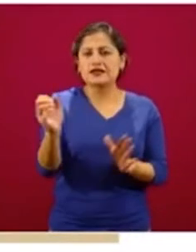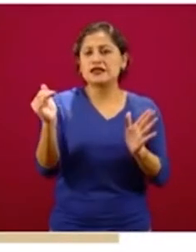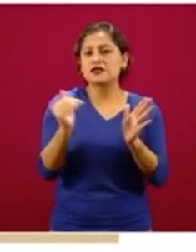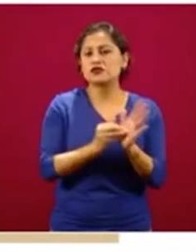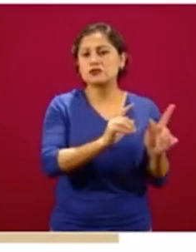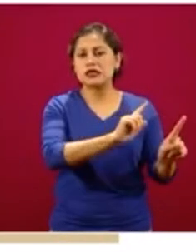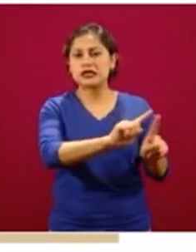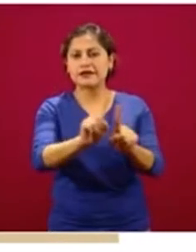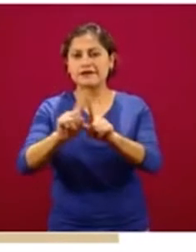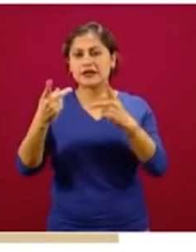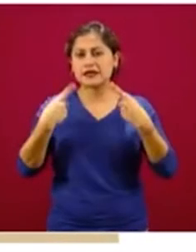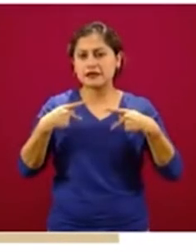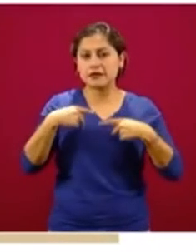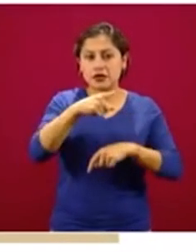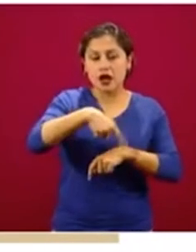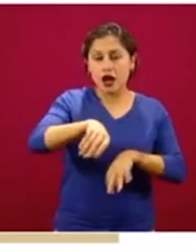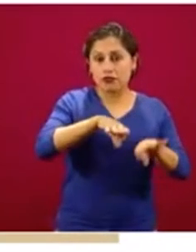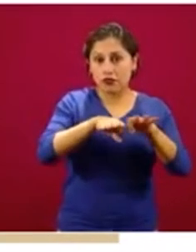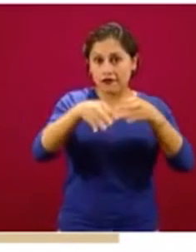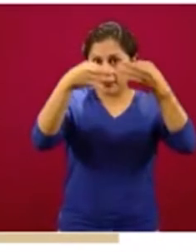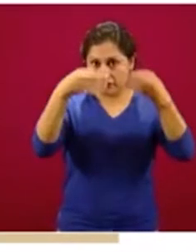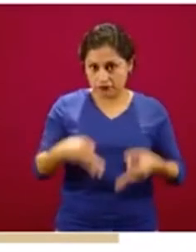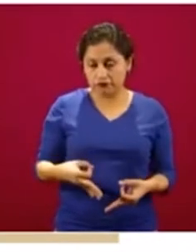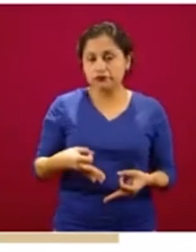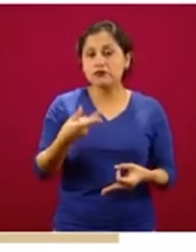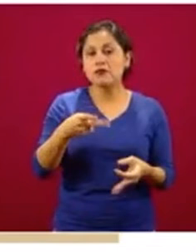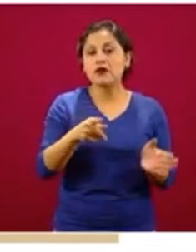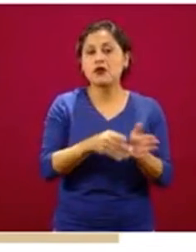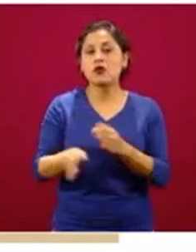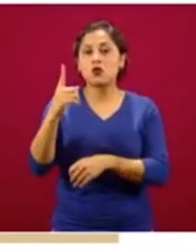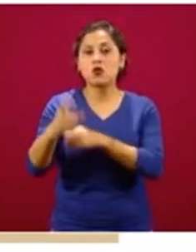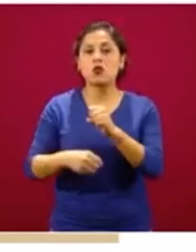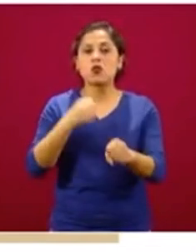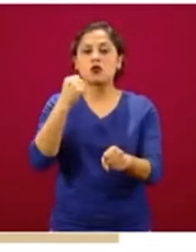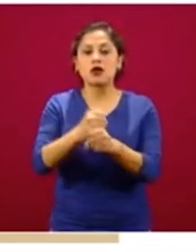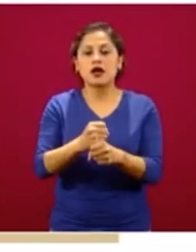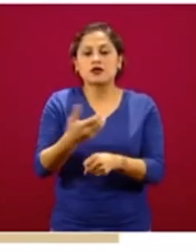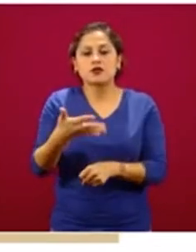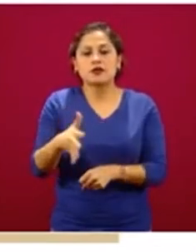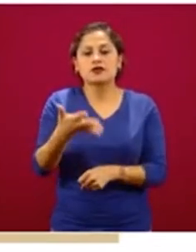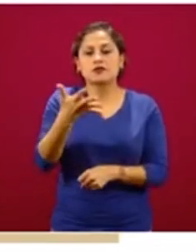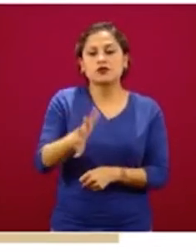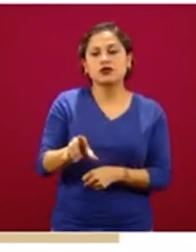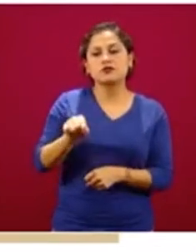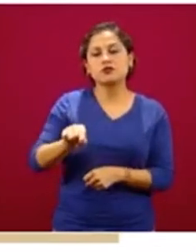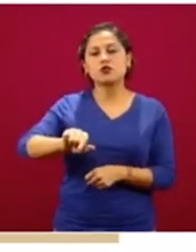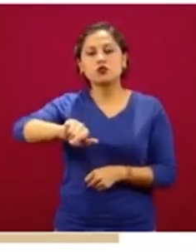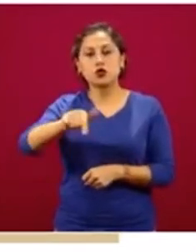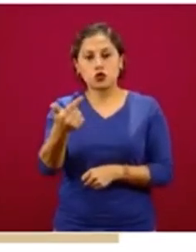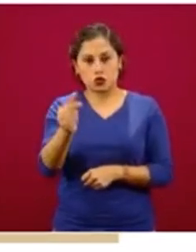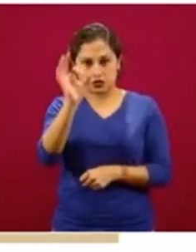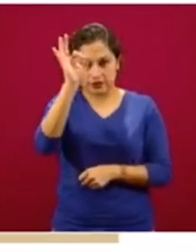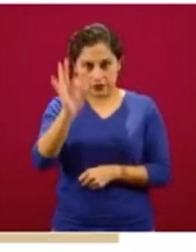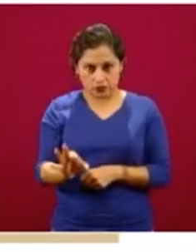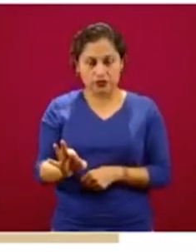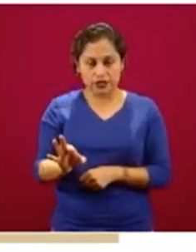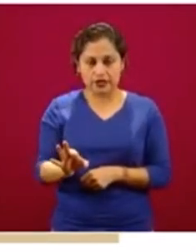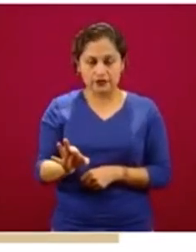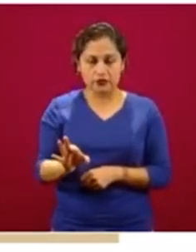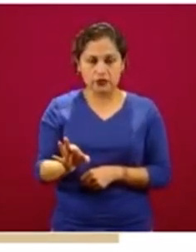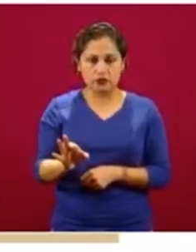trabajadores formales con un costo anual total de 10.12 por ciento, es el crédito